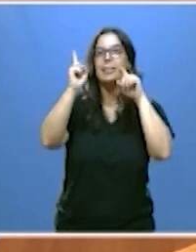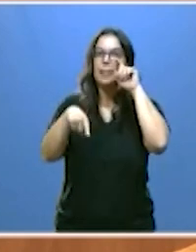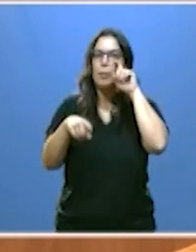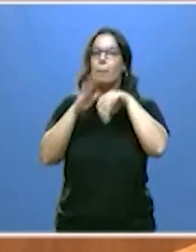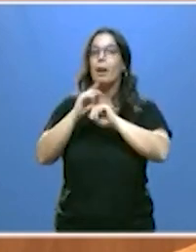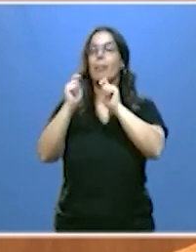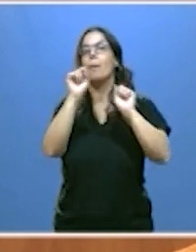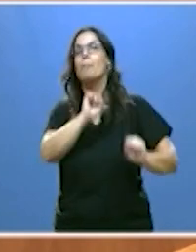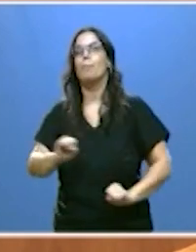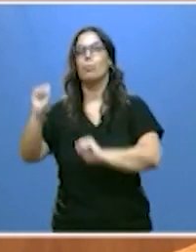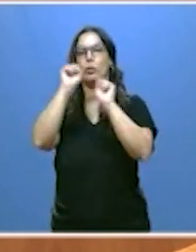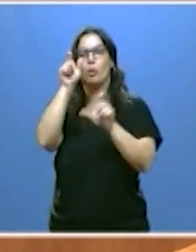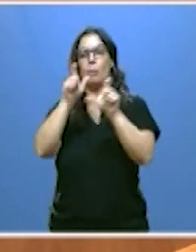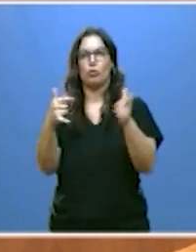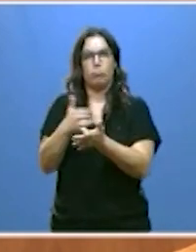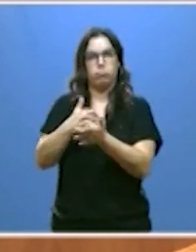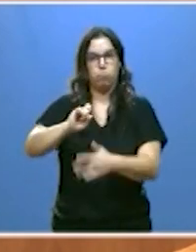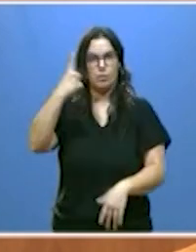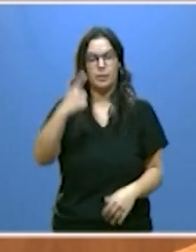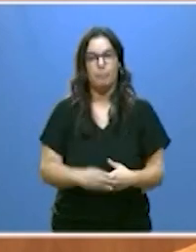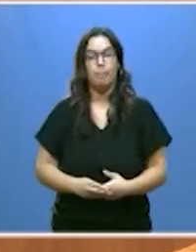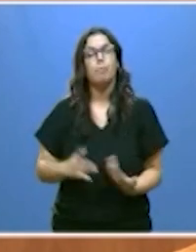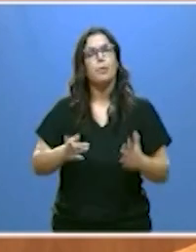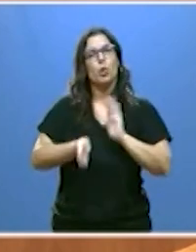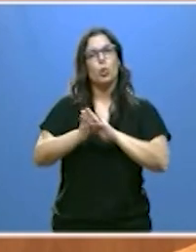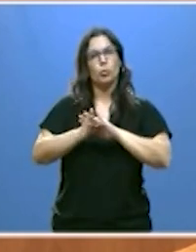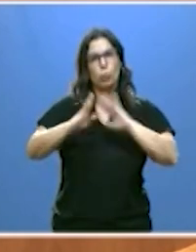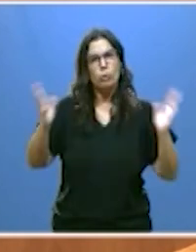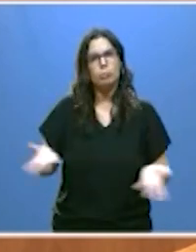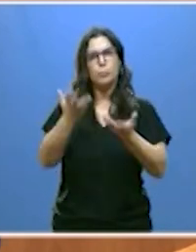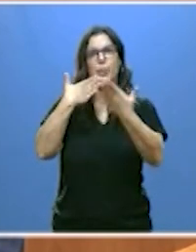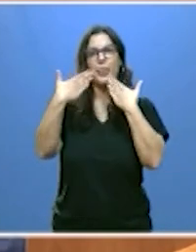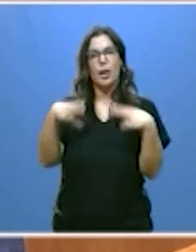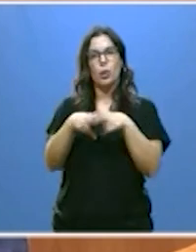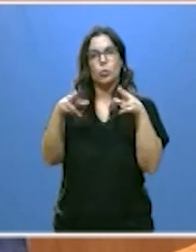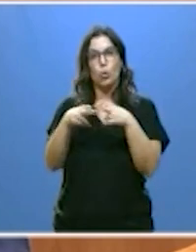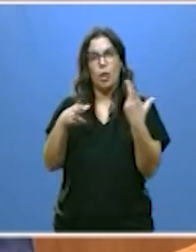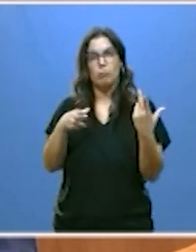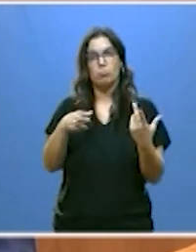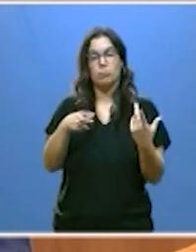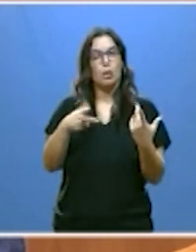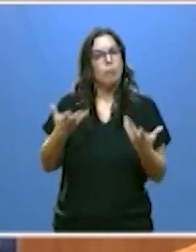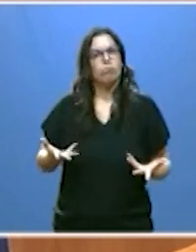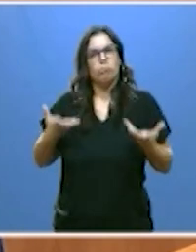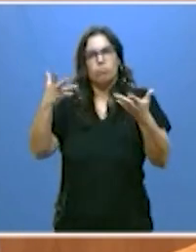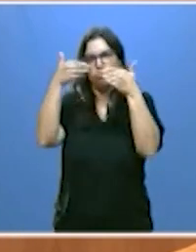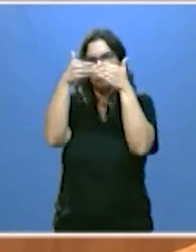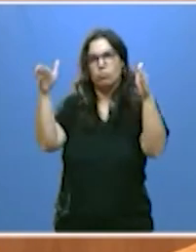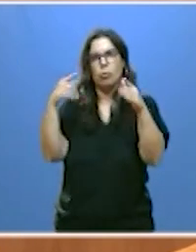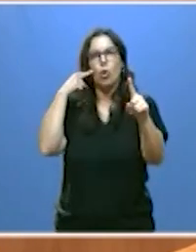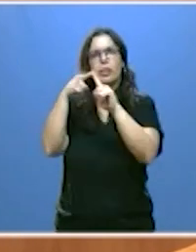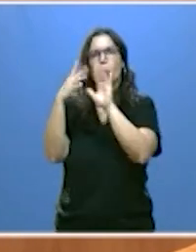protección a los más vulnerables. Y seguimos impulsando el diálogo social con la máxima predisposición al acuerdo.